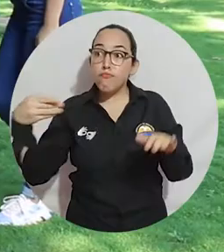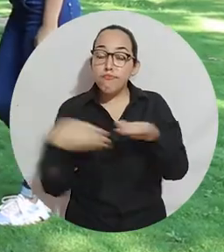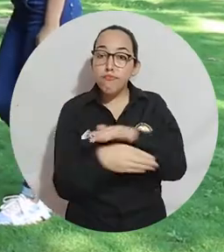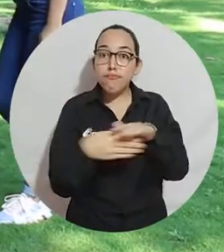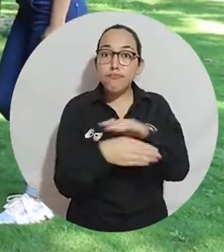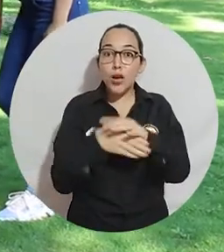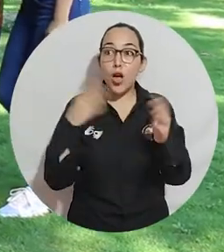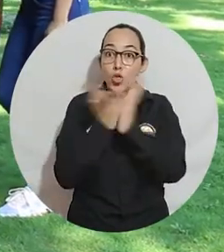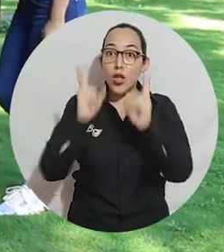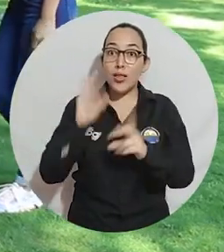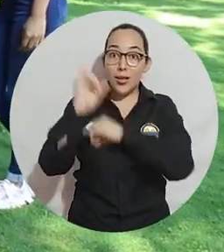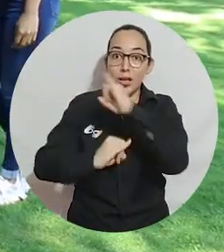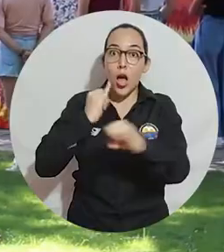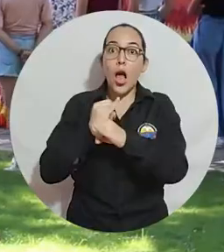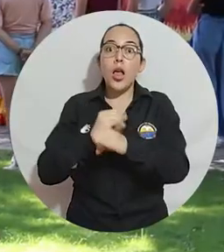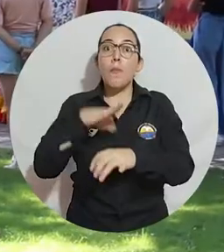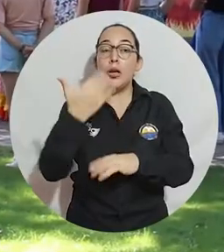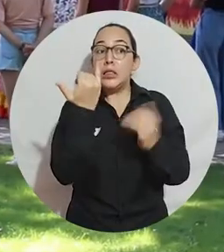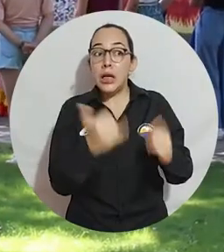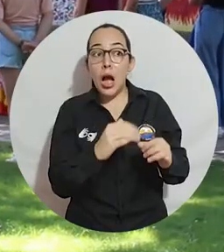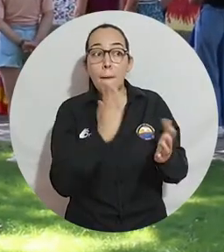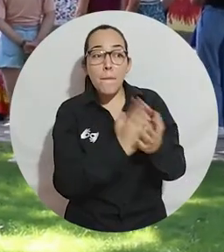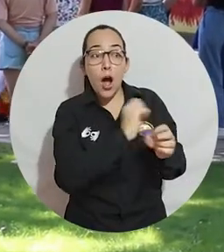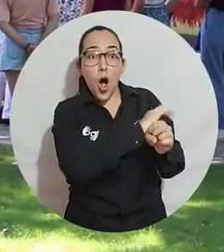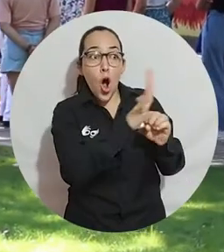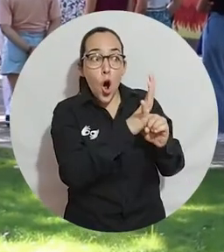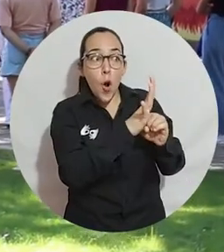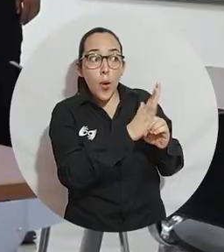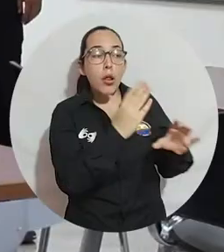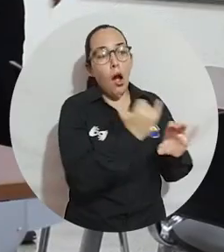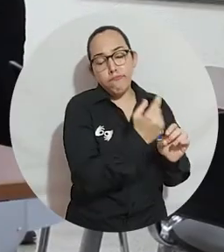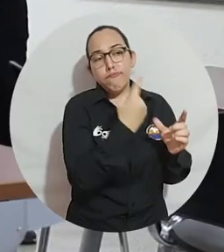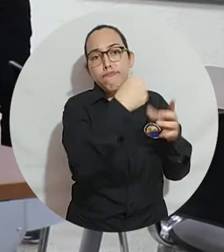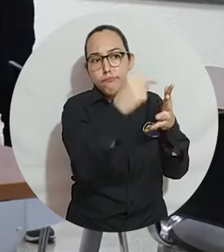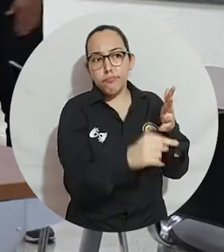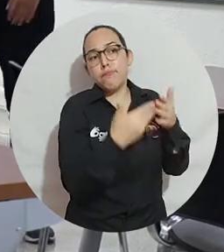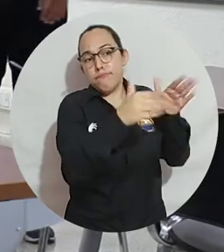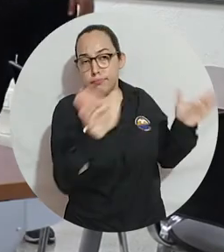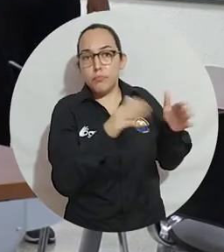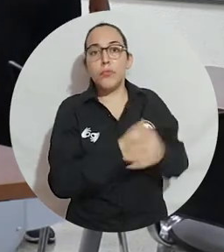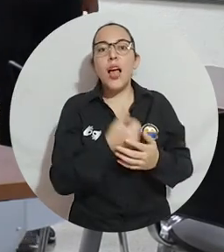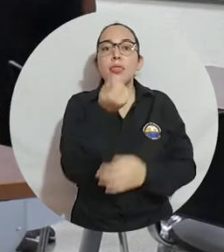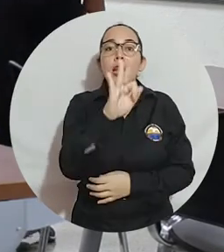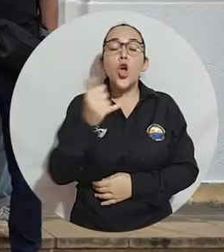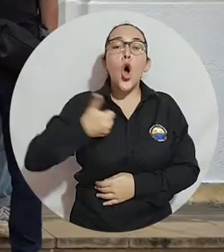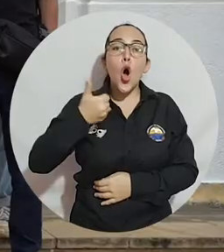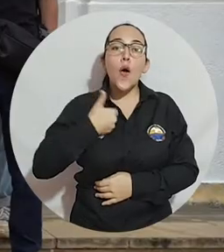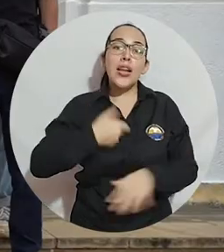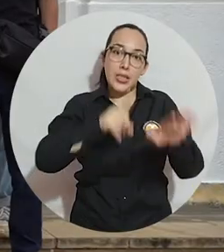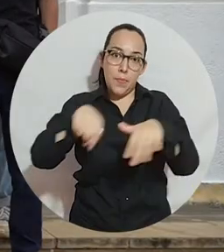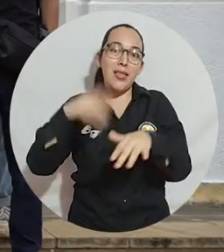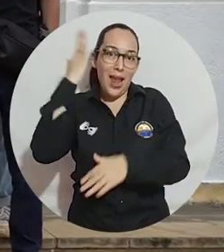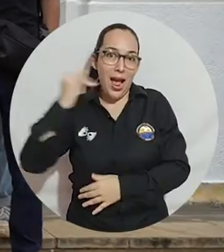entrante de los estudiantes internacionales se da luego del levantamiento de las restricciones por la pandemia de COVID-19. Son 13